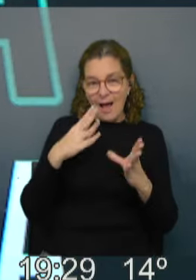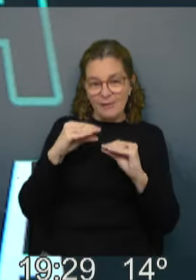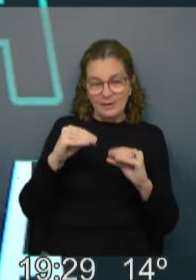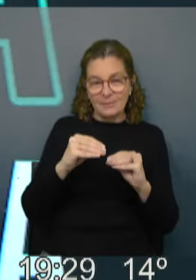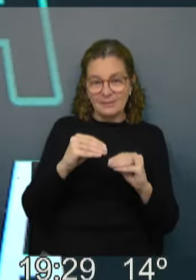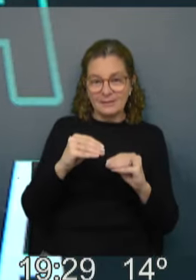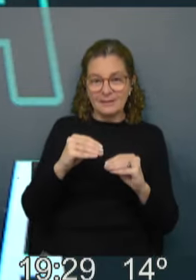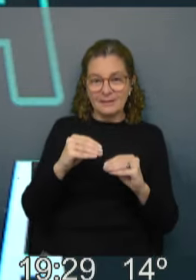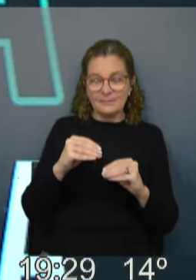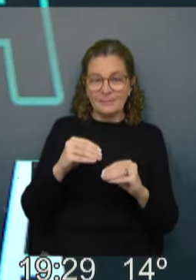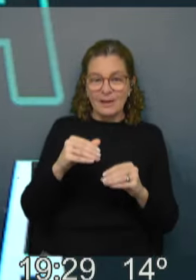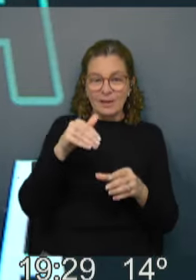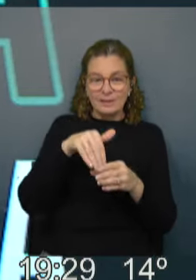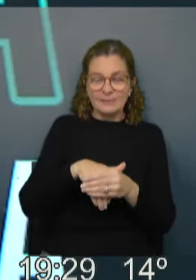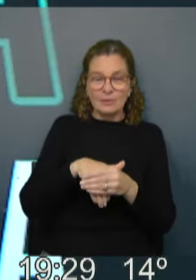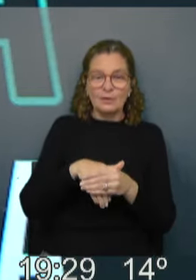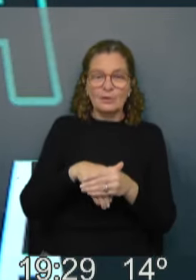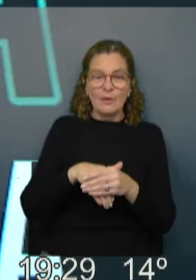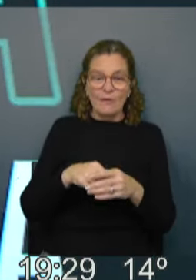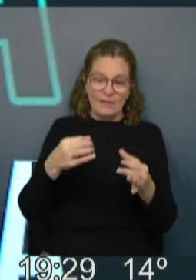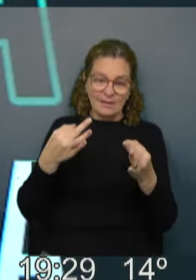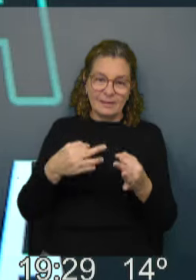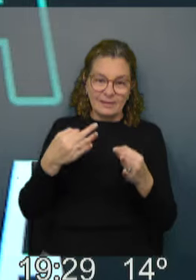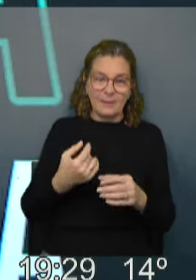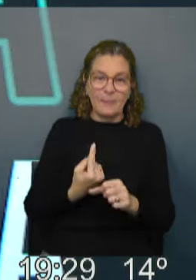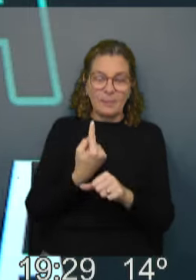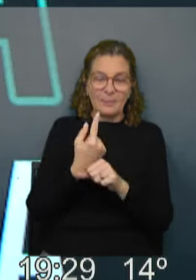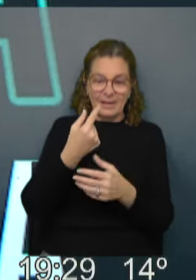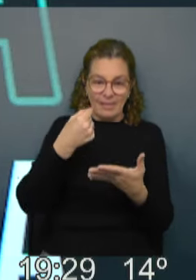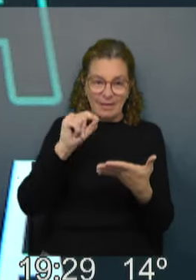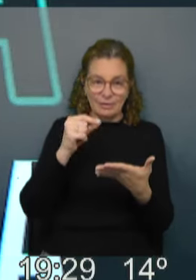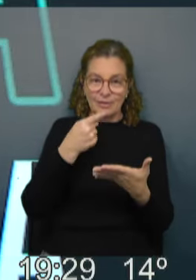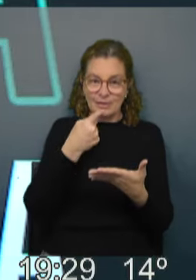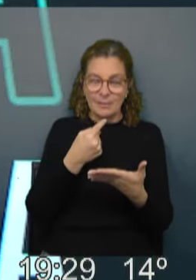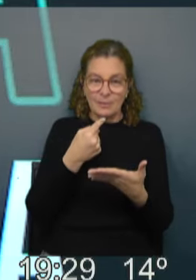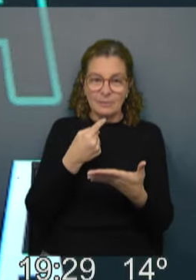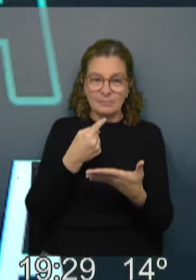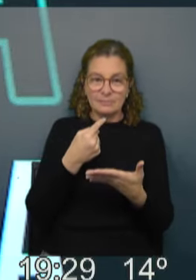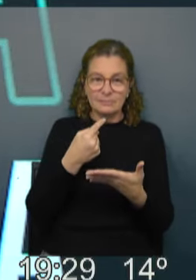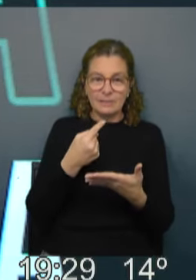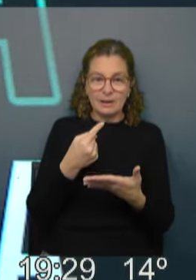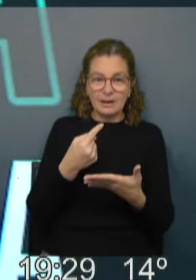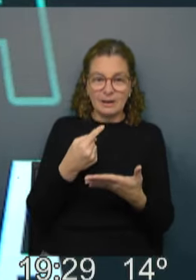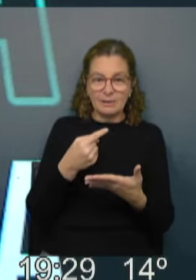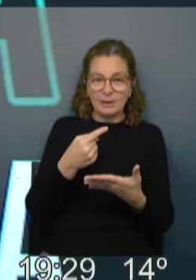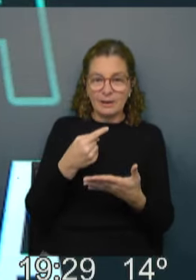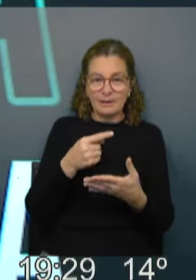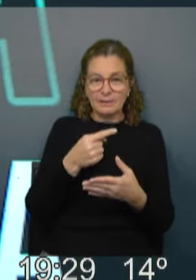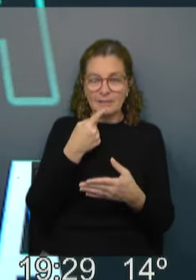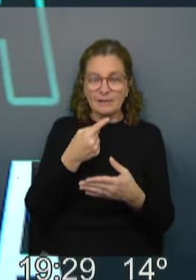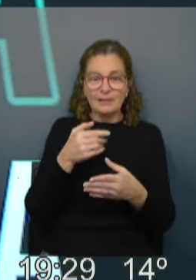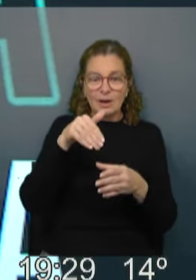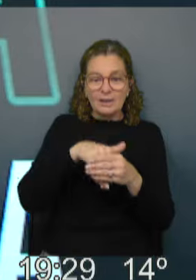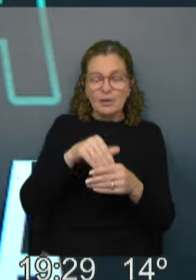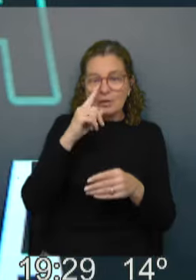en cuanto a que el voto es voluntario. Y bueno, el primer dato, digamos, para repasar es justamente la participación que ha habido en elecciones